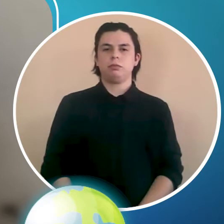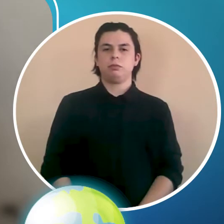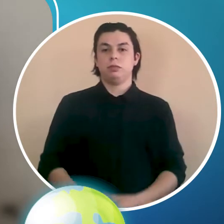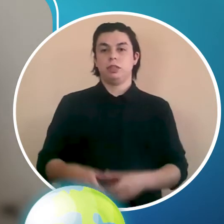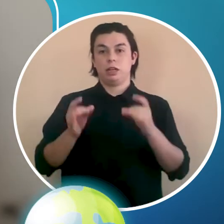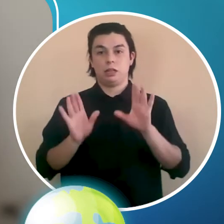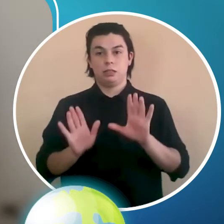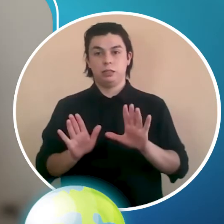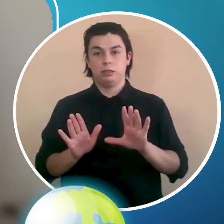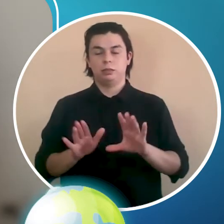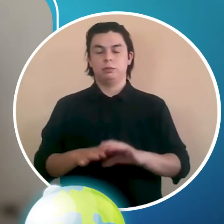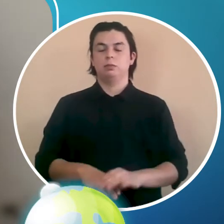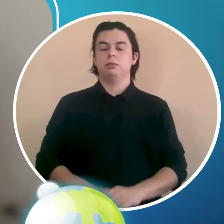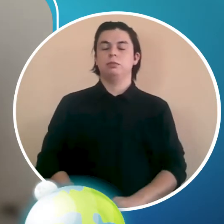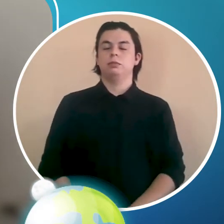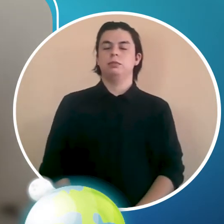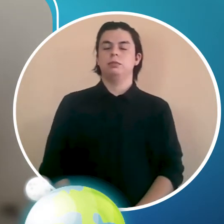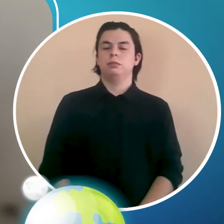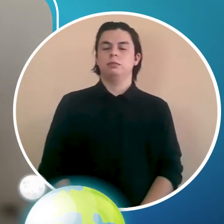En esta forma.